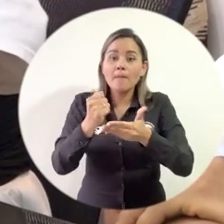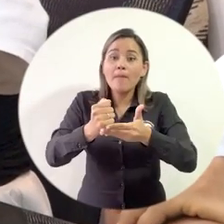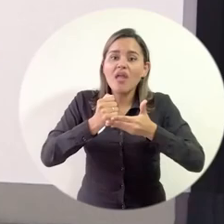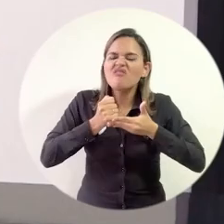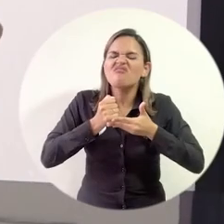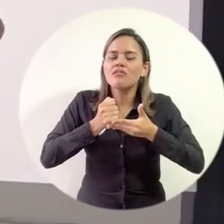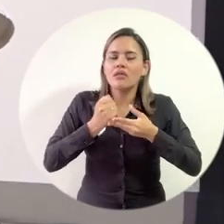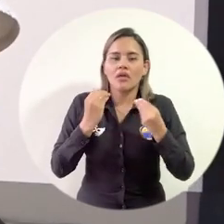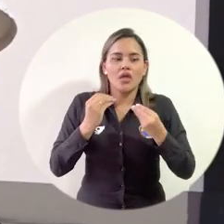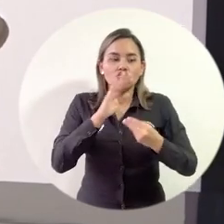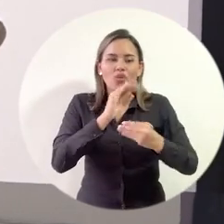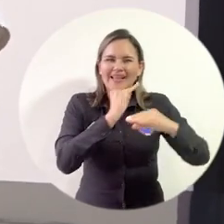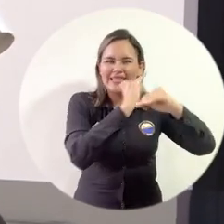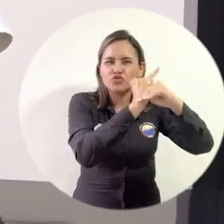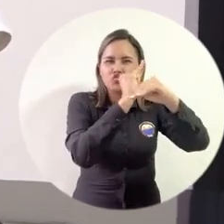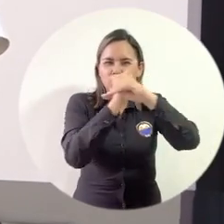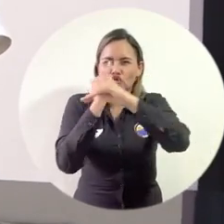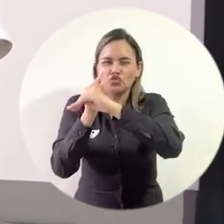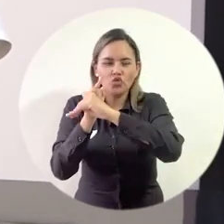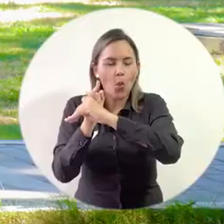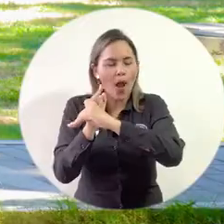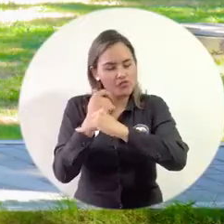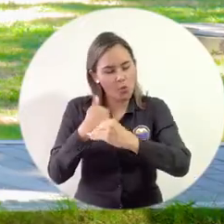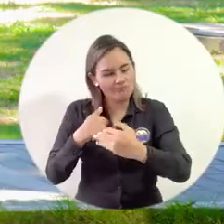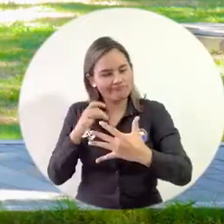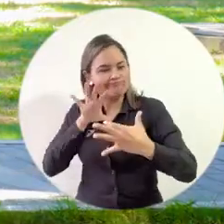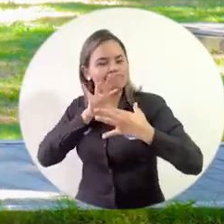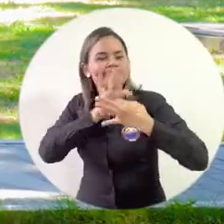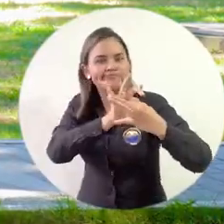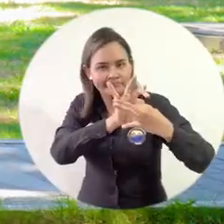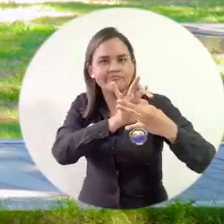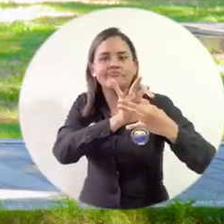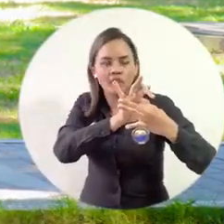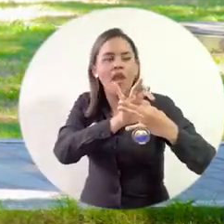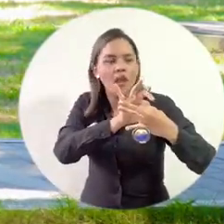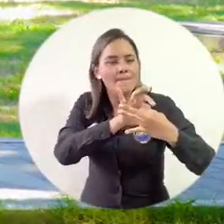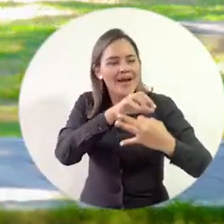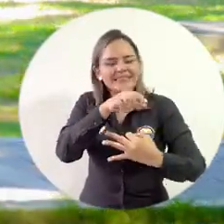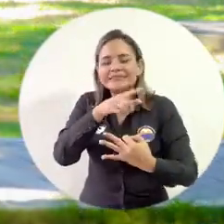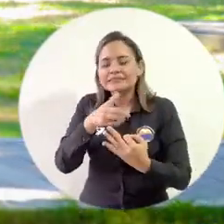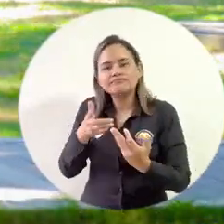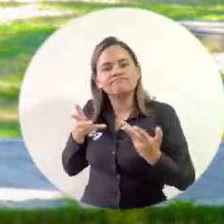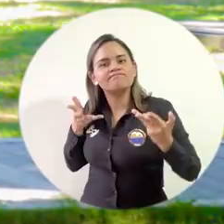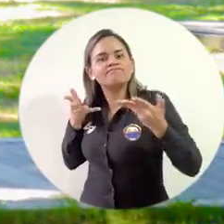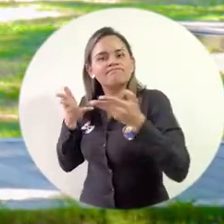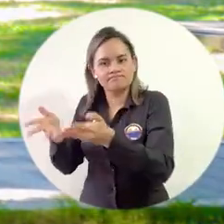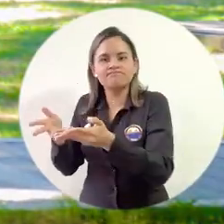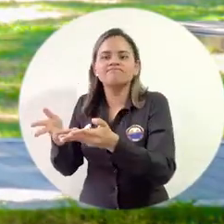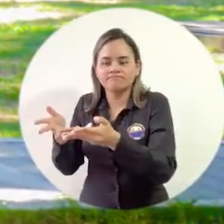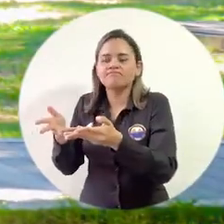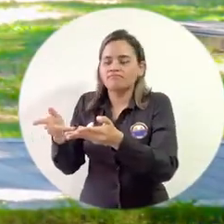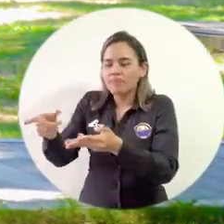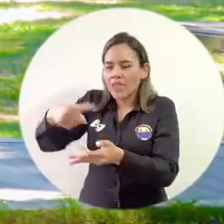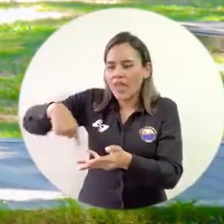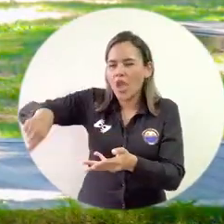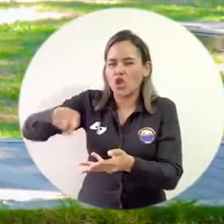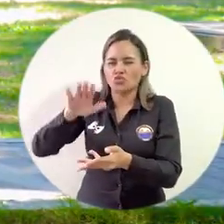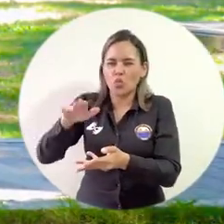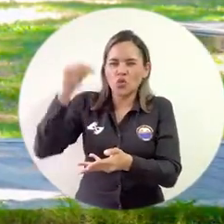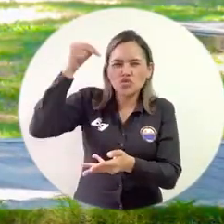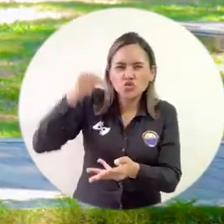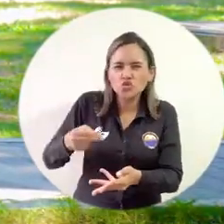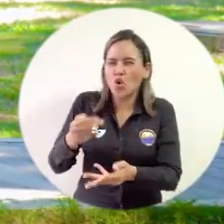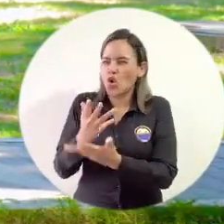con las diferentes instituciones para poder ver de qué manera autogestinada también se podía lograr esos